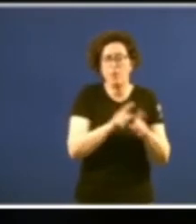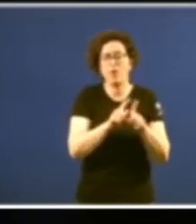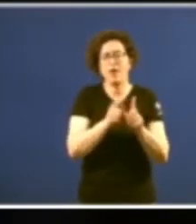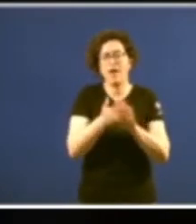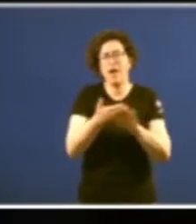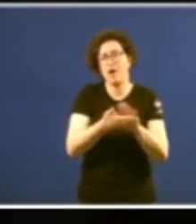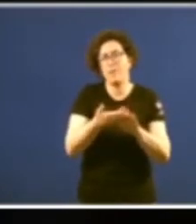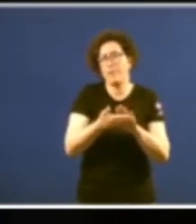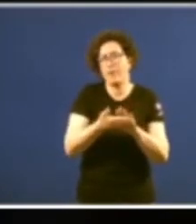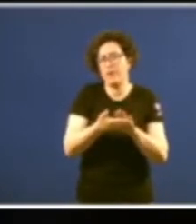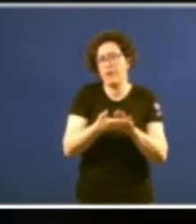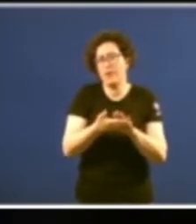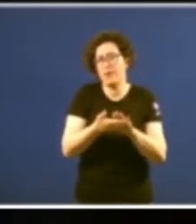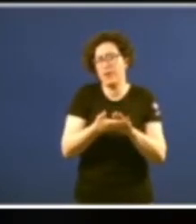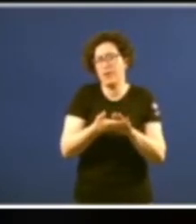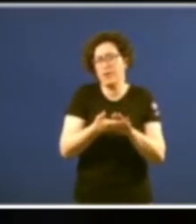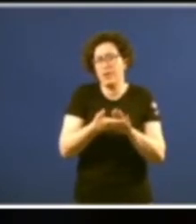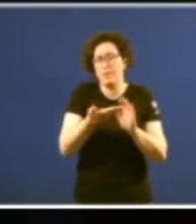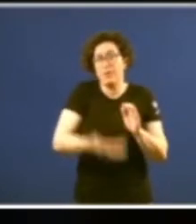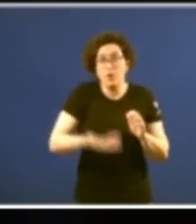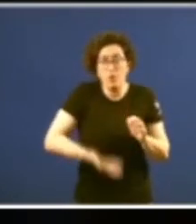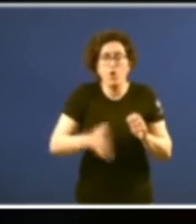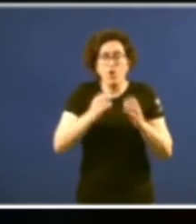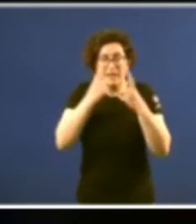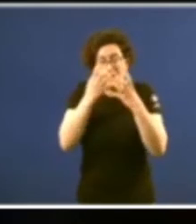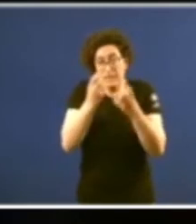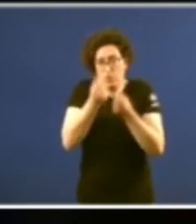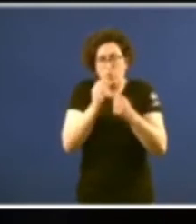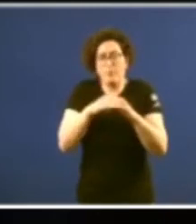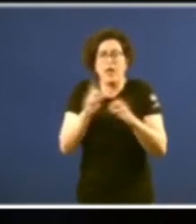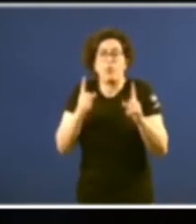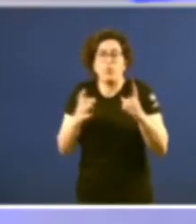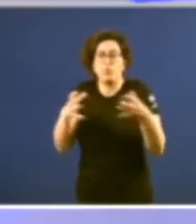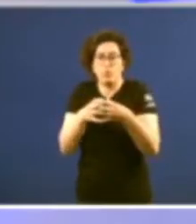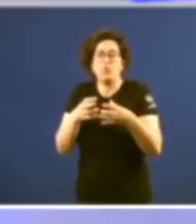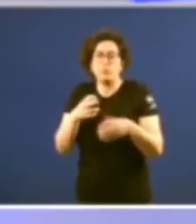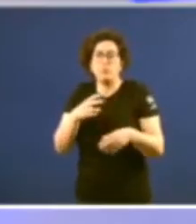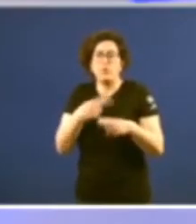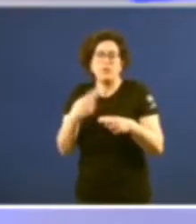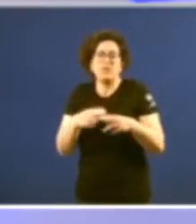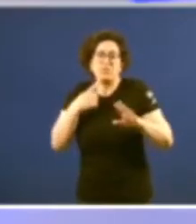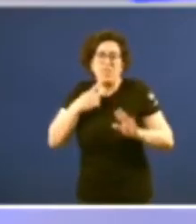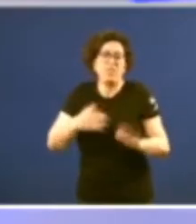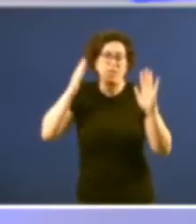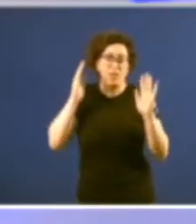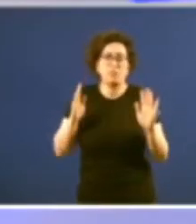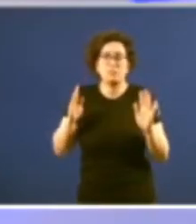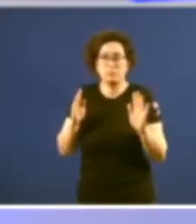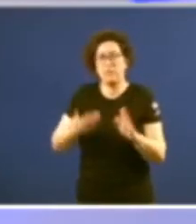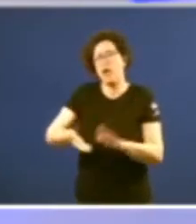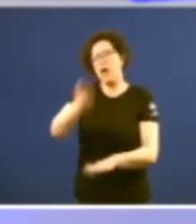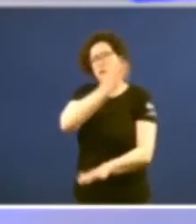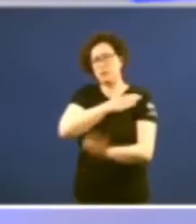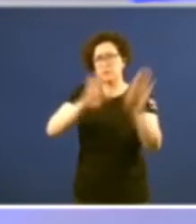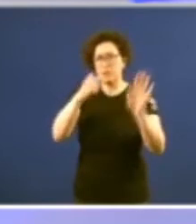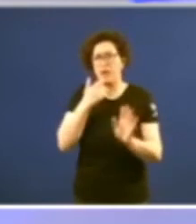vigor máis que en algúnas forzas políticas que xa o viñan dicindo desde moito antes